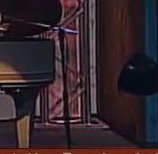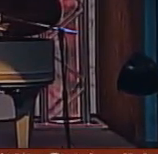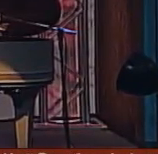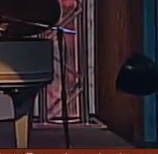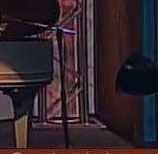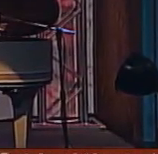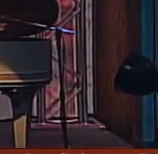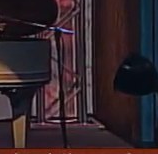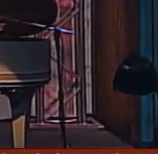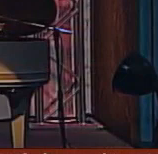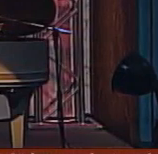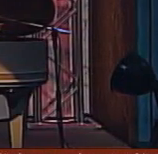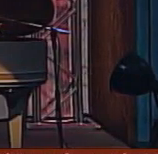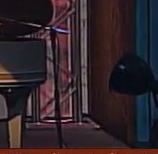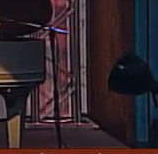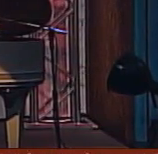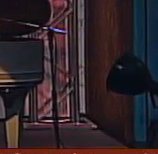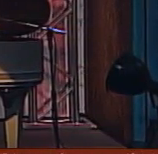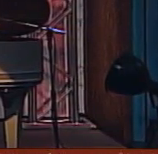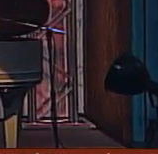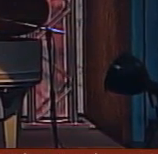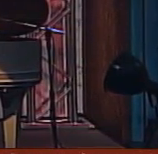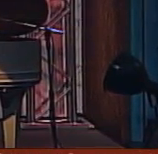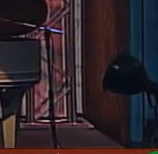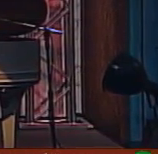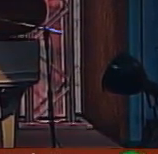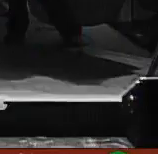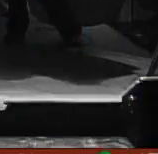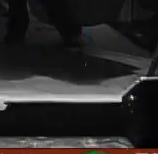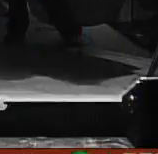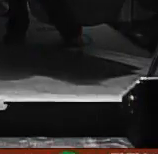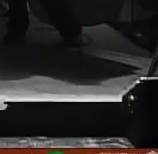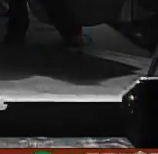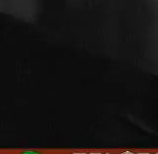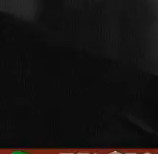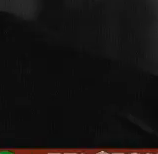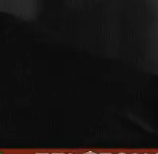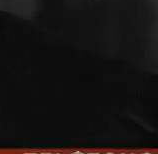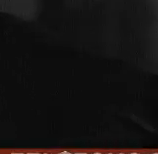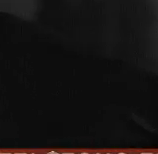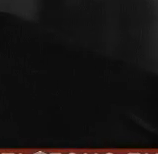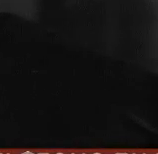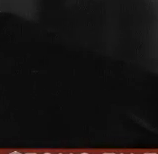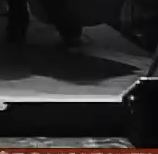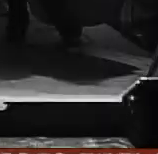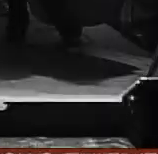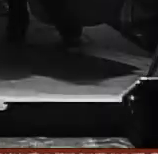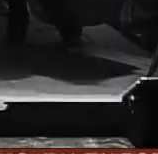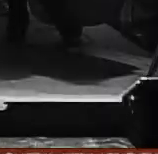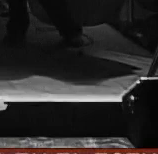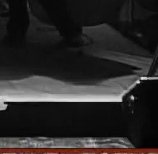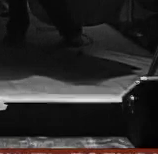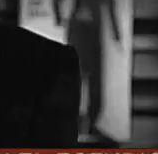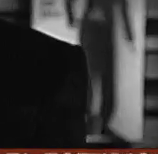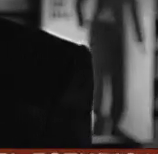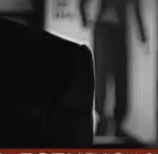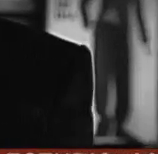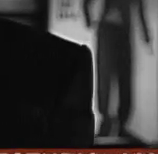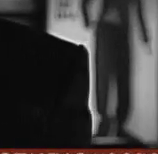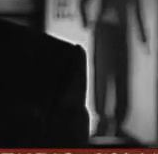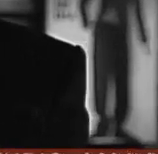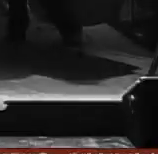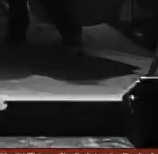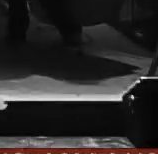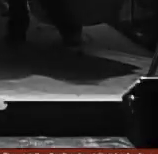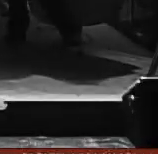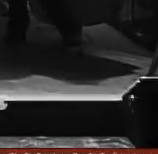titulares aparece el nombre de Lindy que era el nombre del aviador y Hop por el brinco de ahí se crea el Lindy Hop